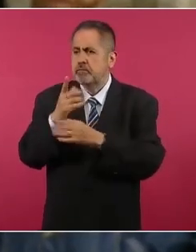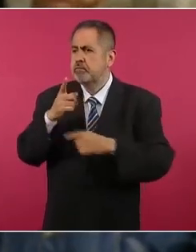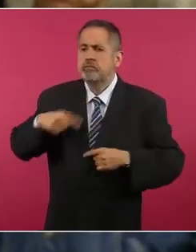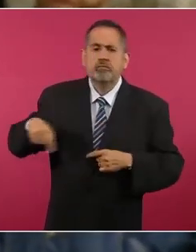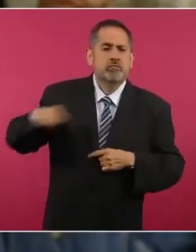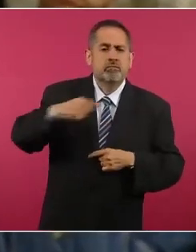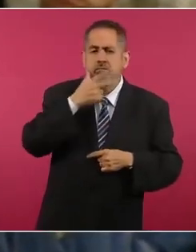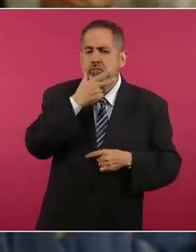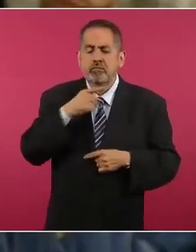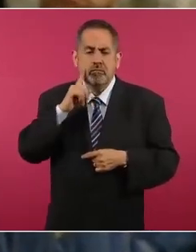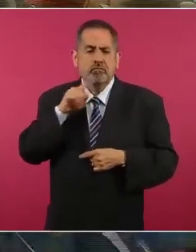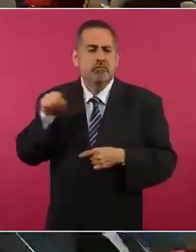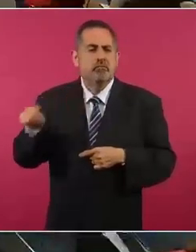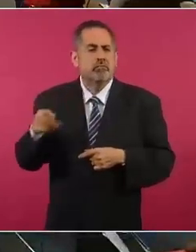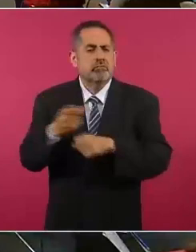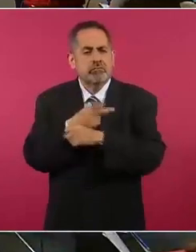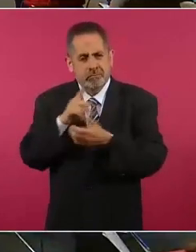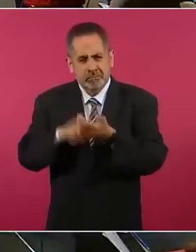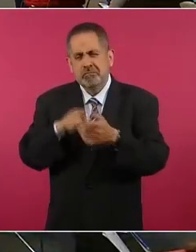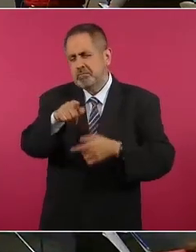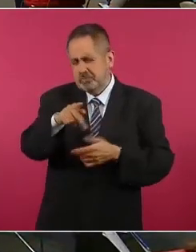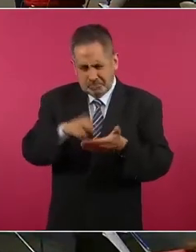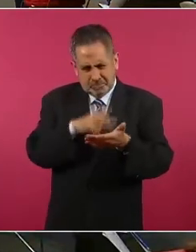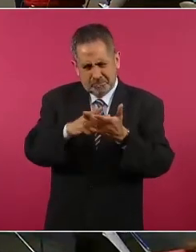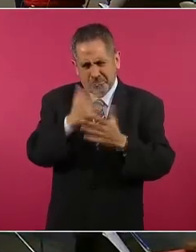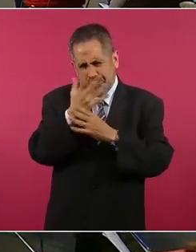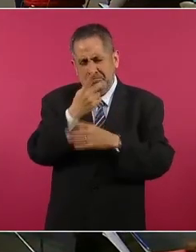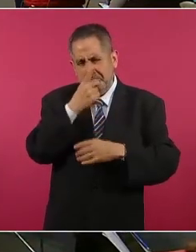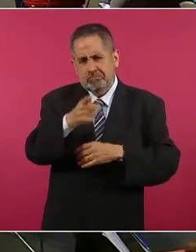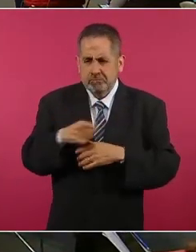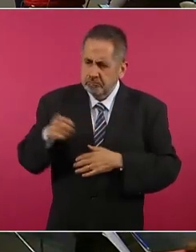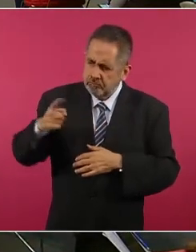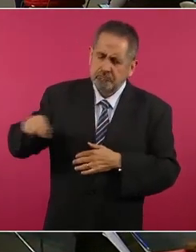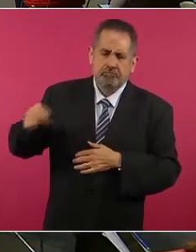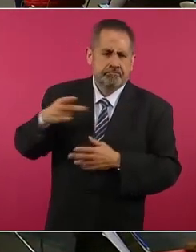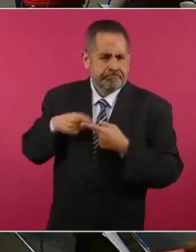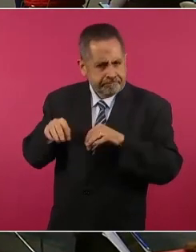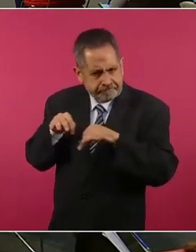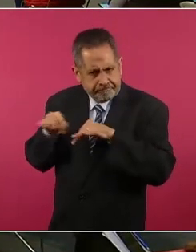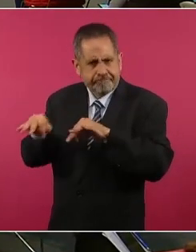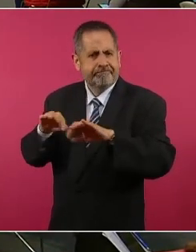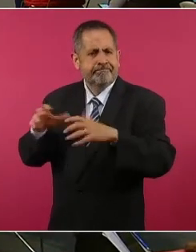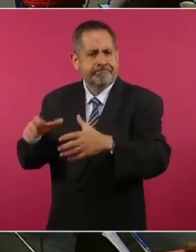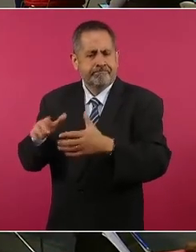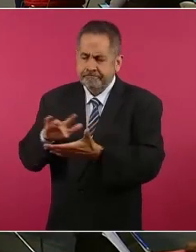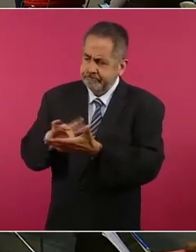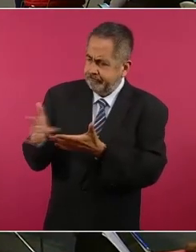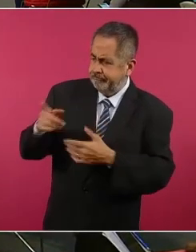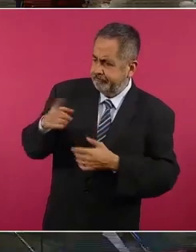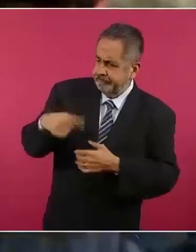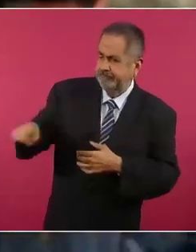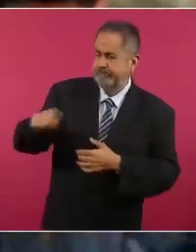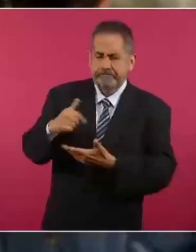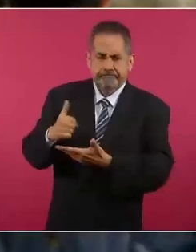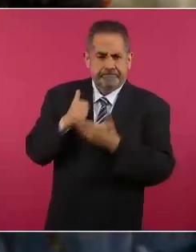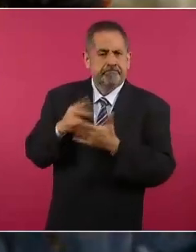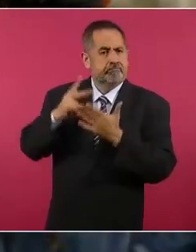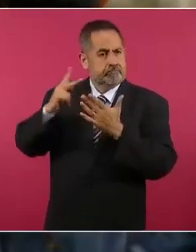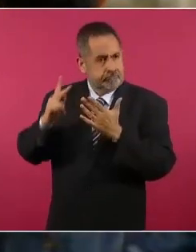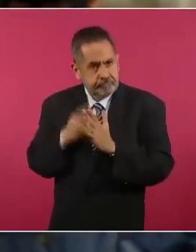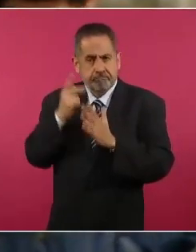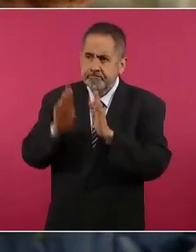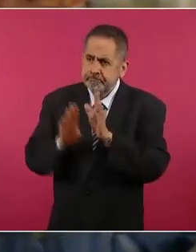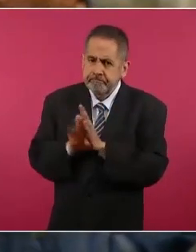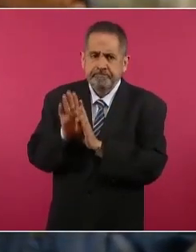esos hombres y mujeres, que además usted también lo ha dicho, que son trabajadores, que sin ellos no se hubiera vuelto a